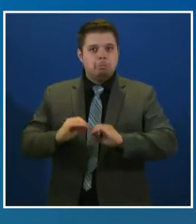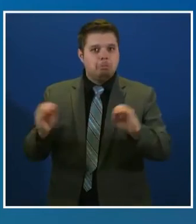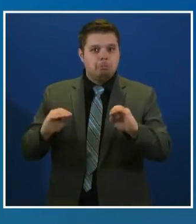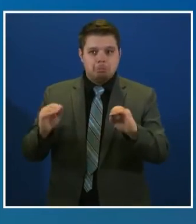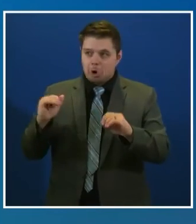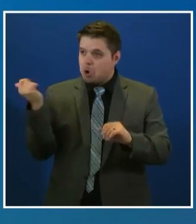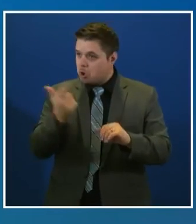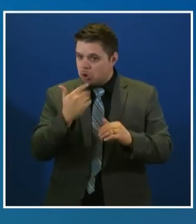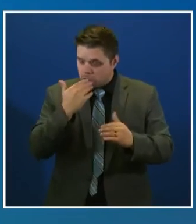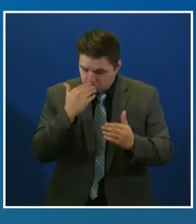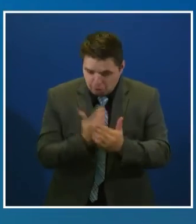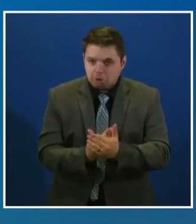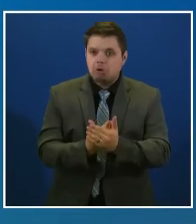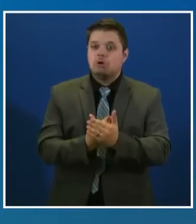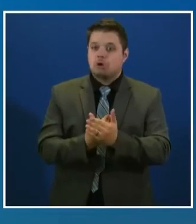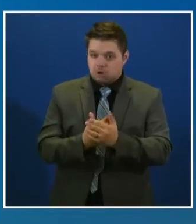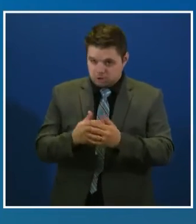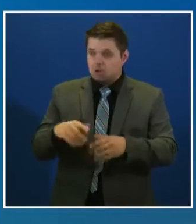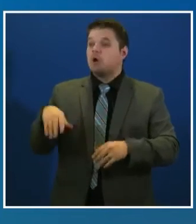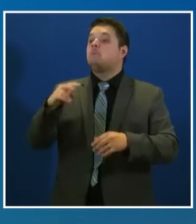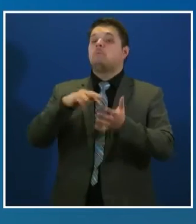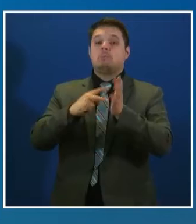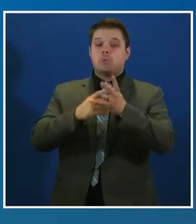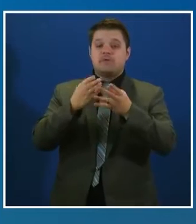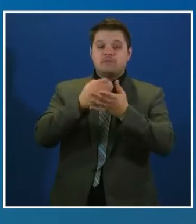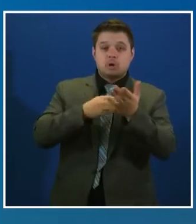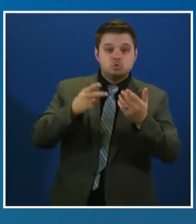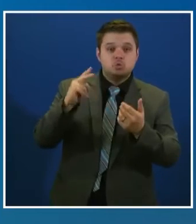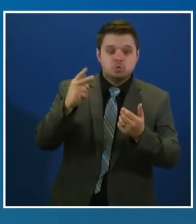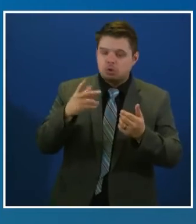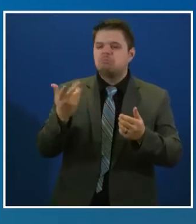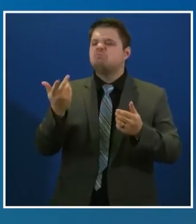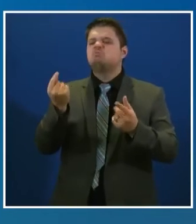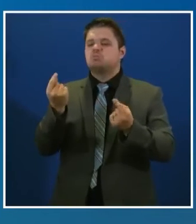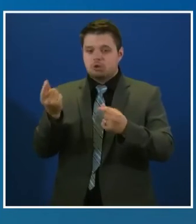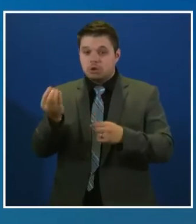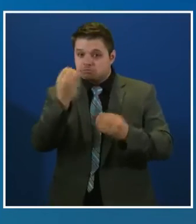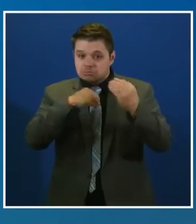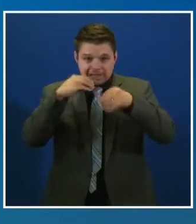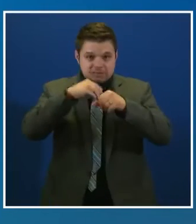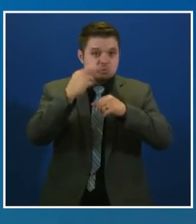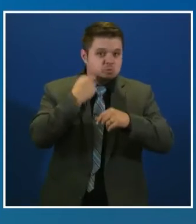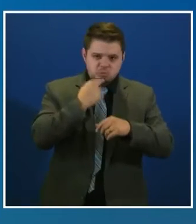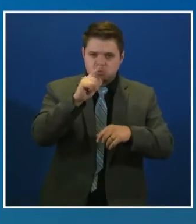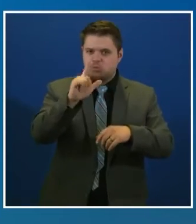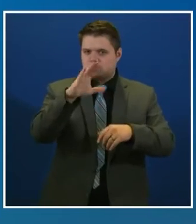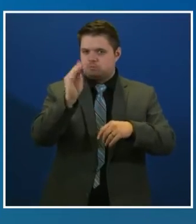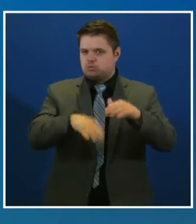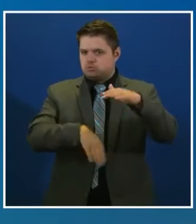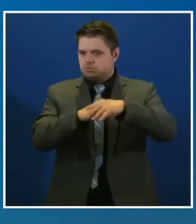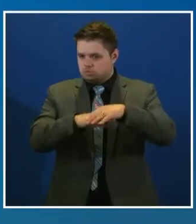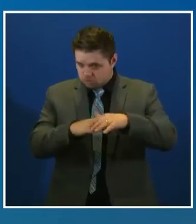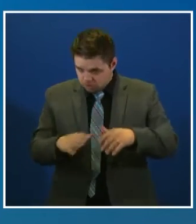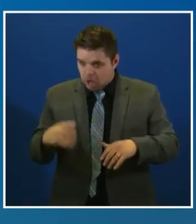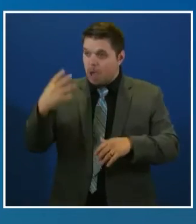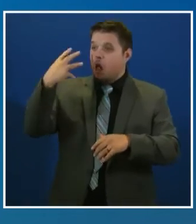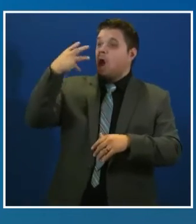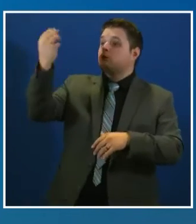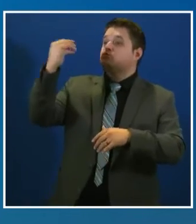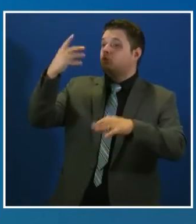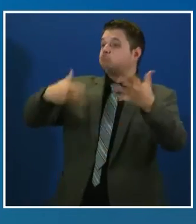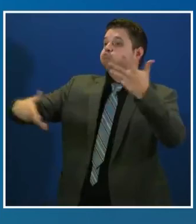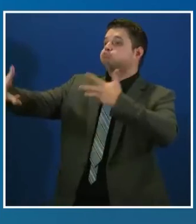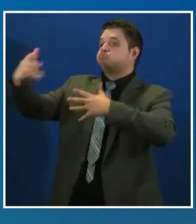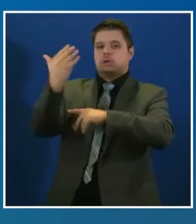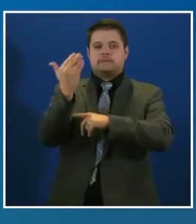clientes en el interior al 25% de capacidad. Las reuniones sociales al aire libre están limitadas a 15 personas de hasta dos núcleos